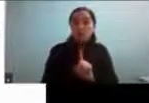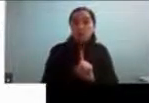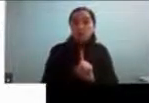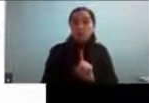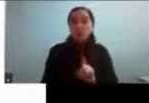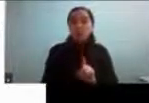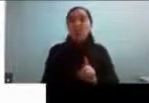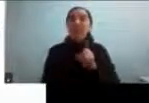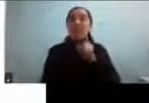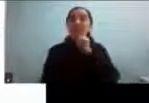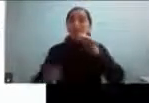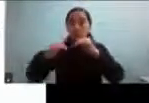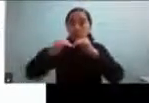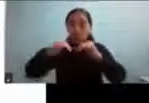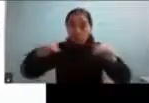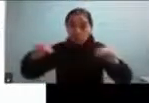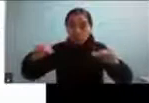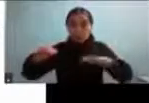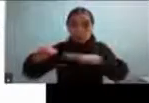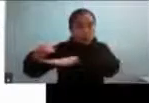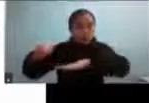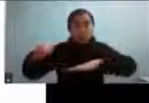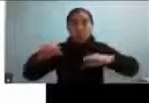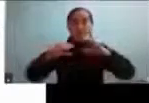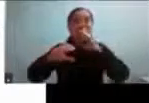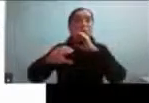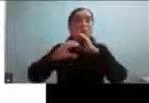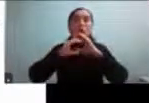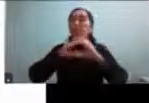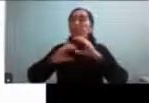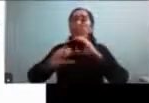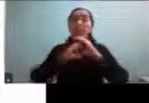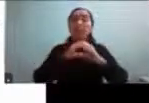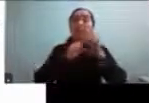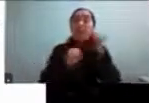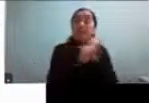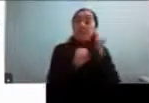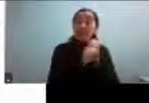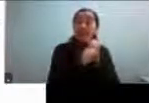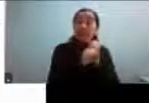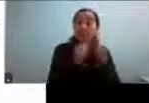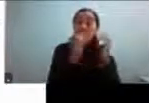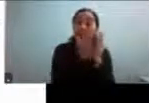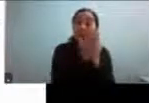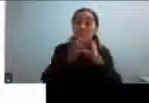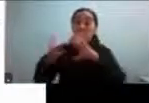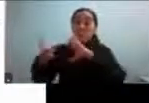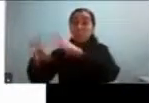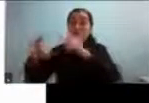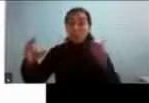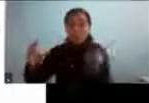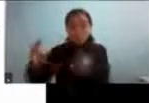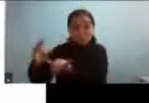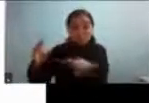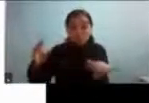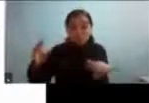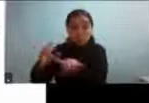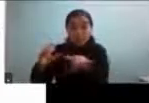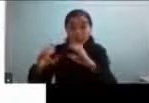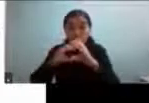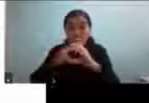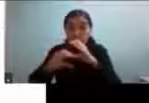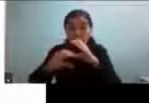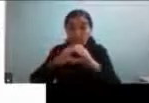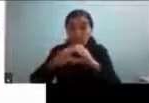un vacío de comunicación entre el trabajo académico y el mundo real eso está y la única forma de